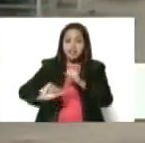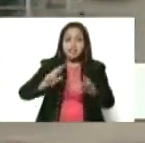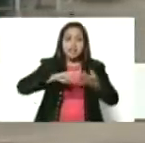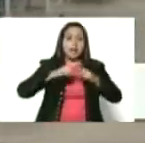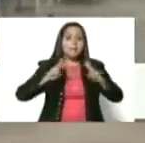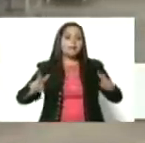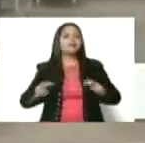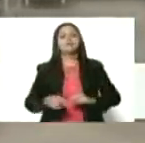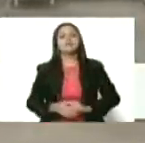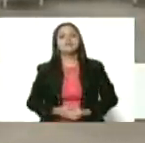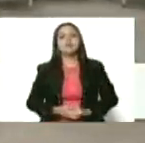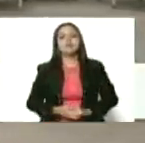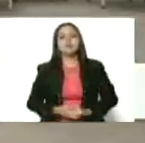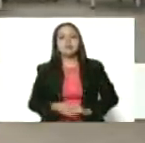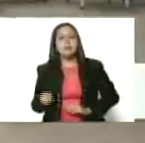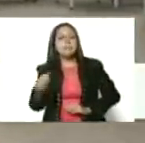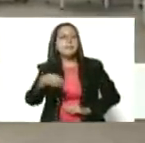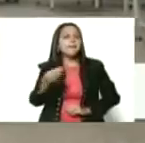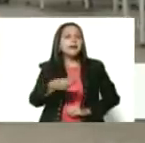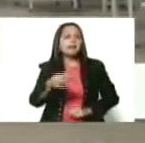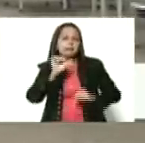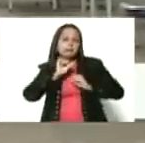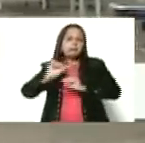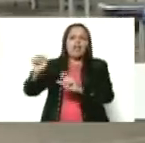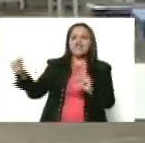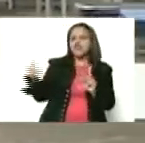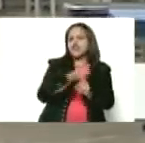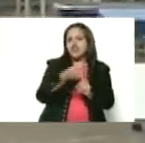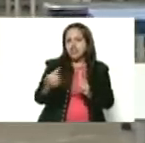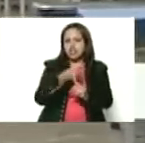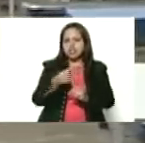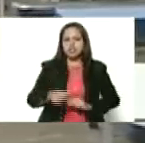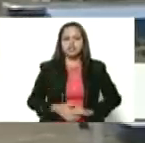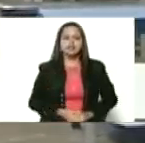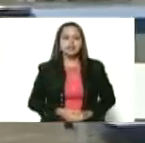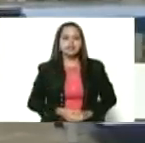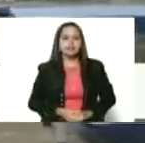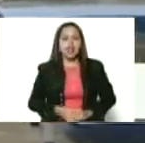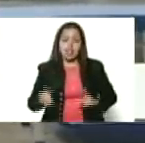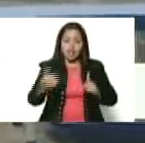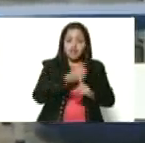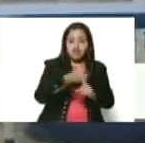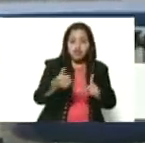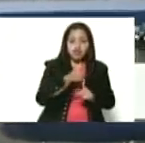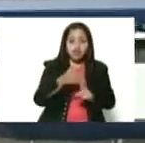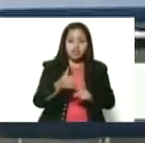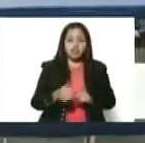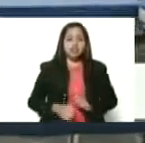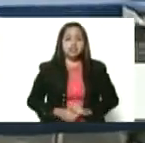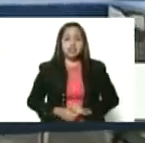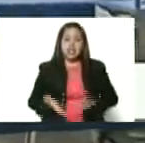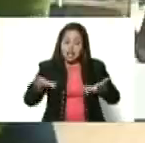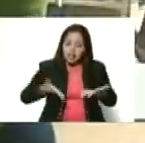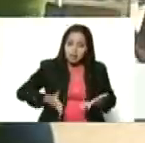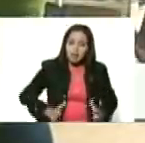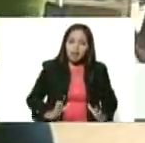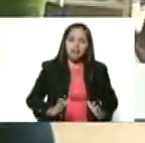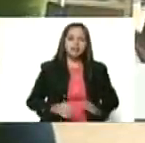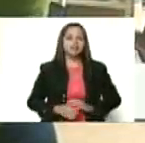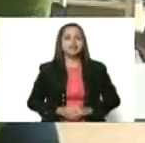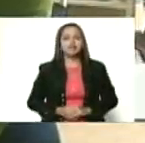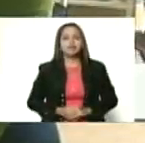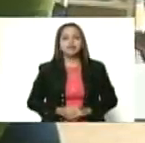paz y además en contra de la violencia, en este caso en contra de la violencia obstétrica, el cual pues